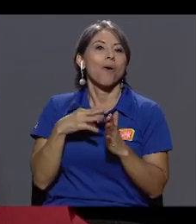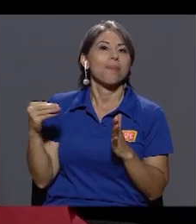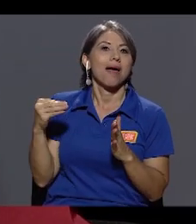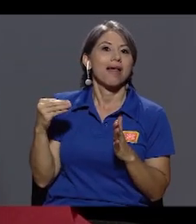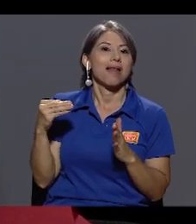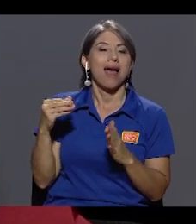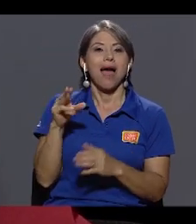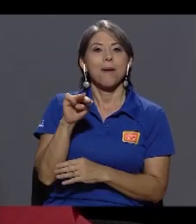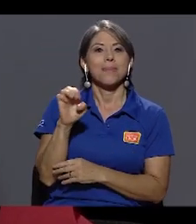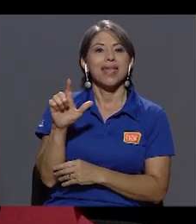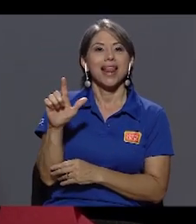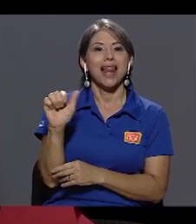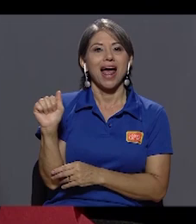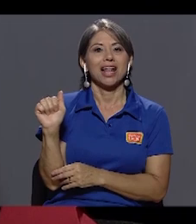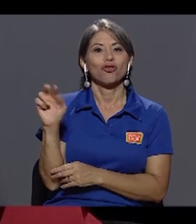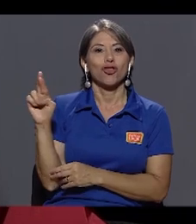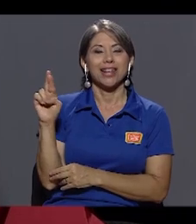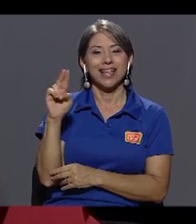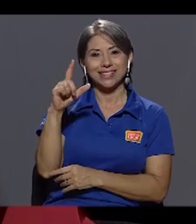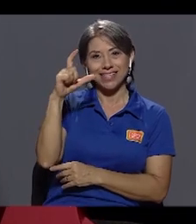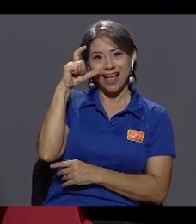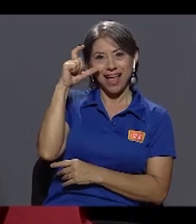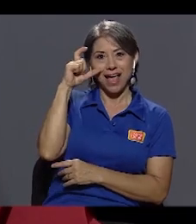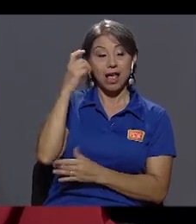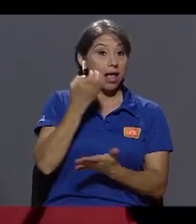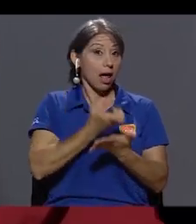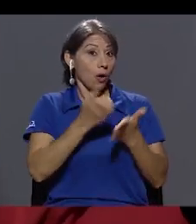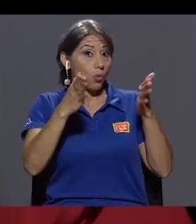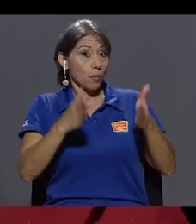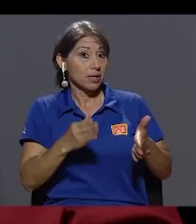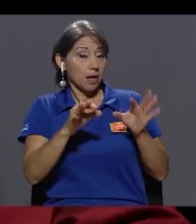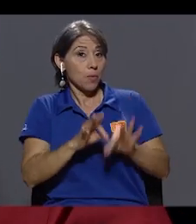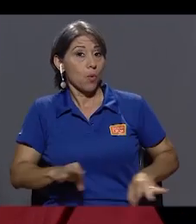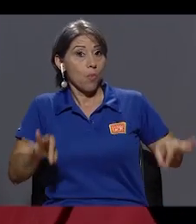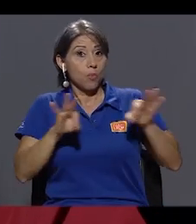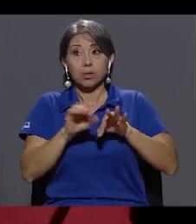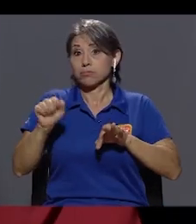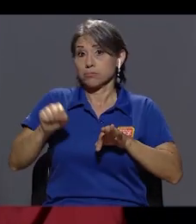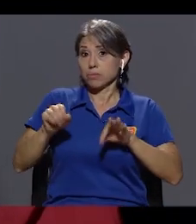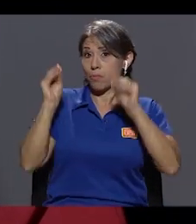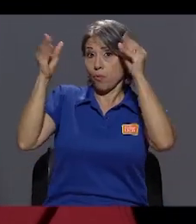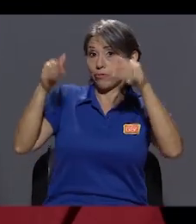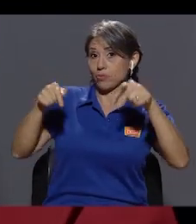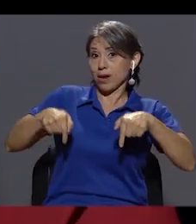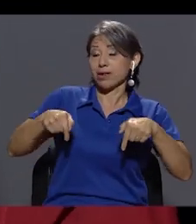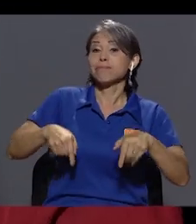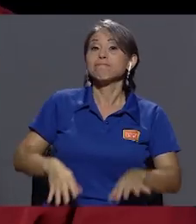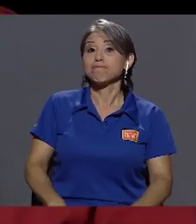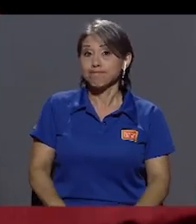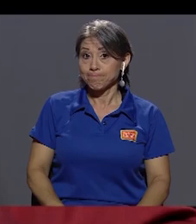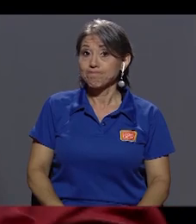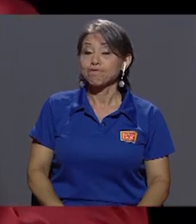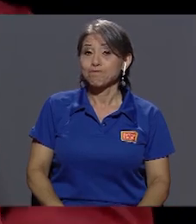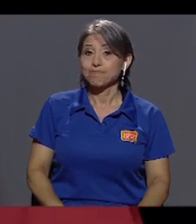Rodríguez. Un economista muy connotado. Claro. Catedrático aquí, ¿verdad? Catedrático aquí.